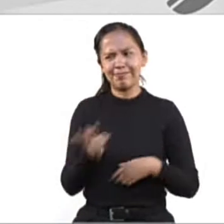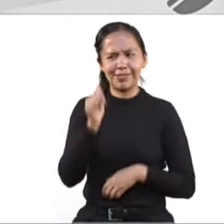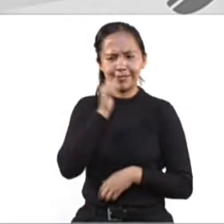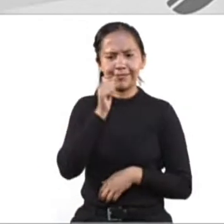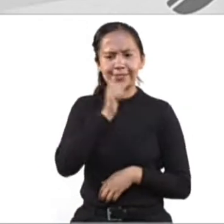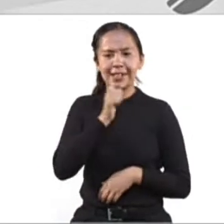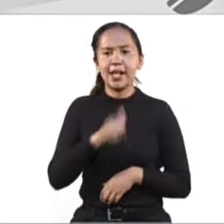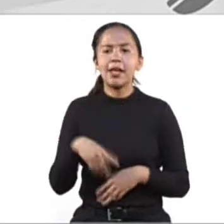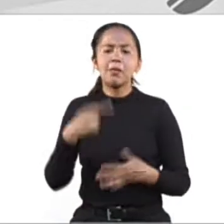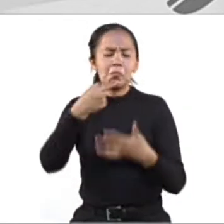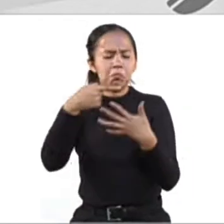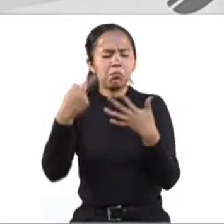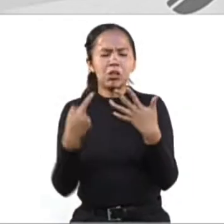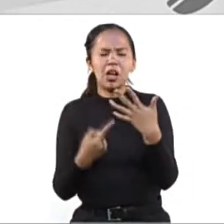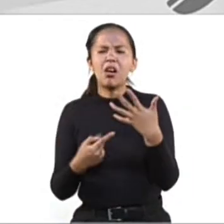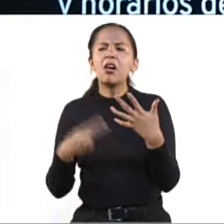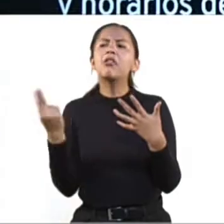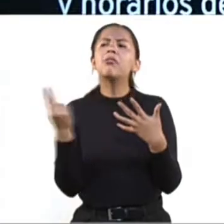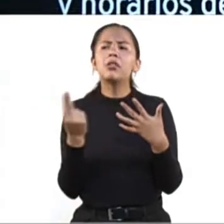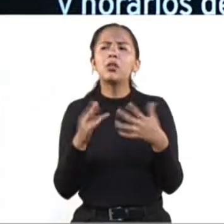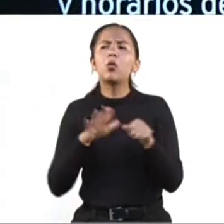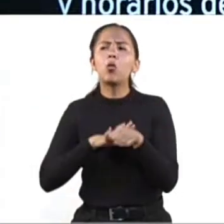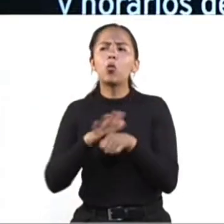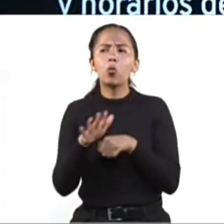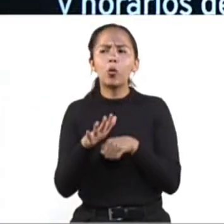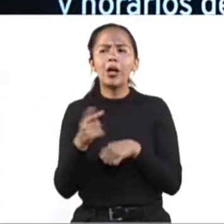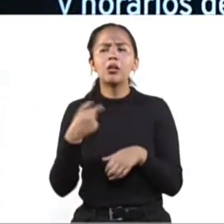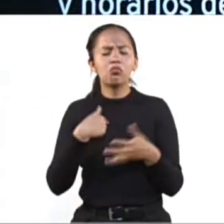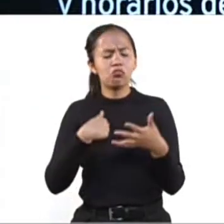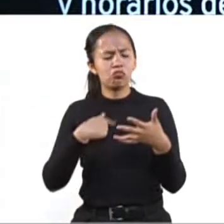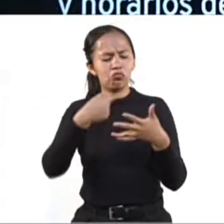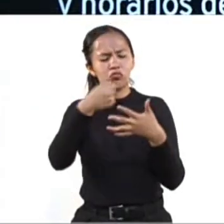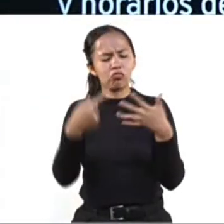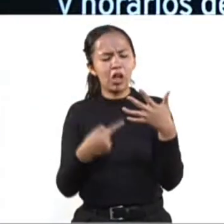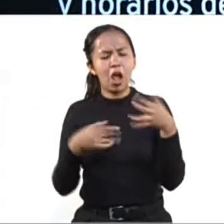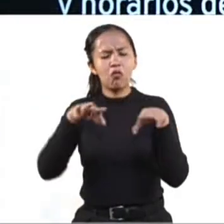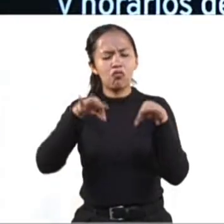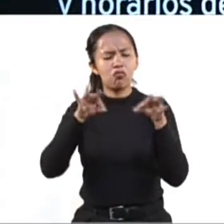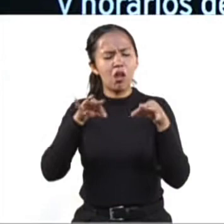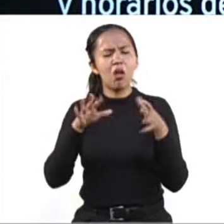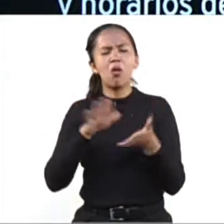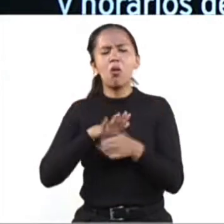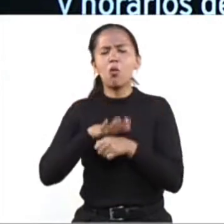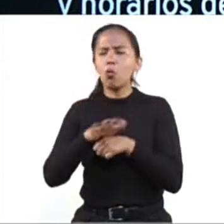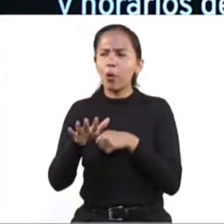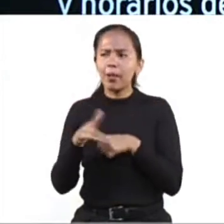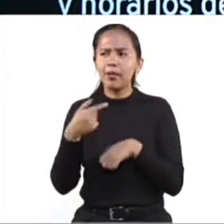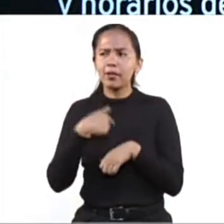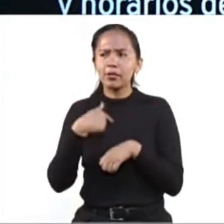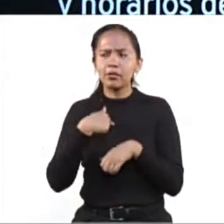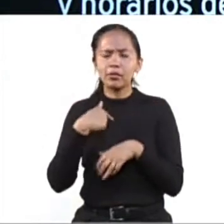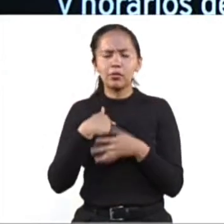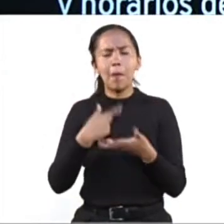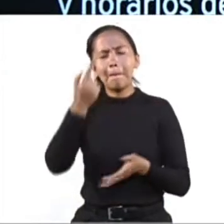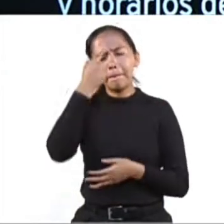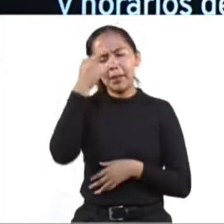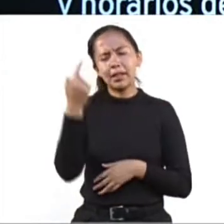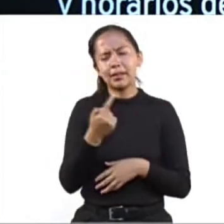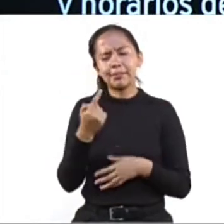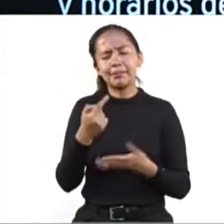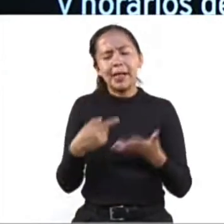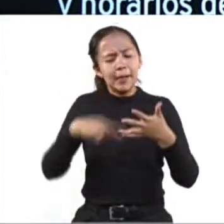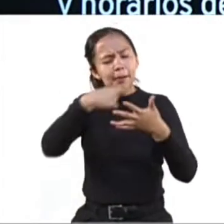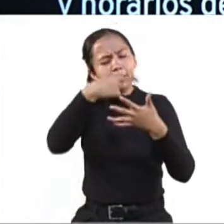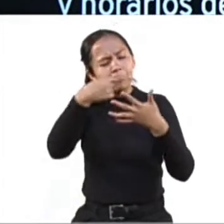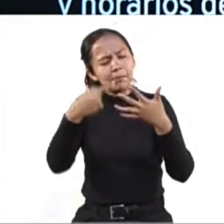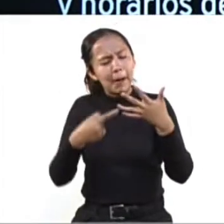requisitos, requisitos y procedimientos. ¿Qué debo de llevar para realizar el trámite, no? Para que no sepan más bien